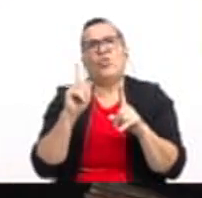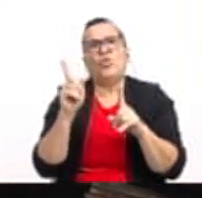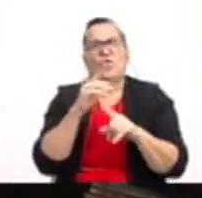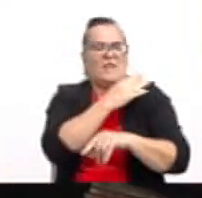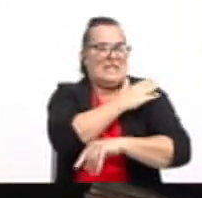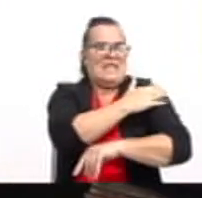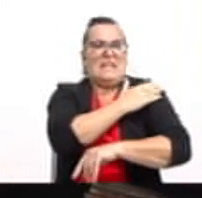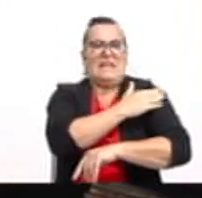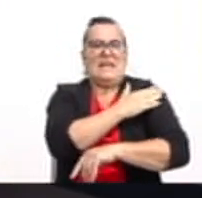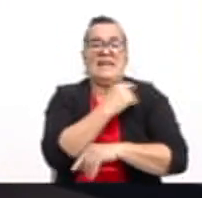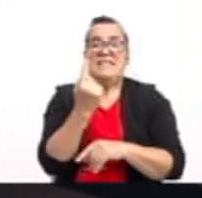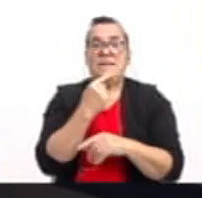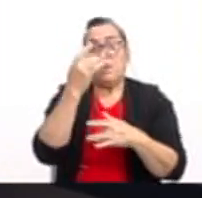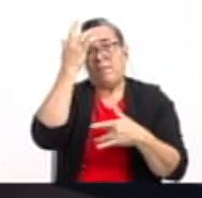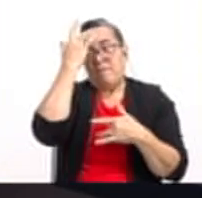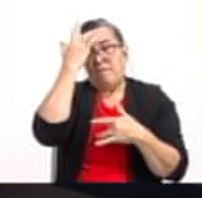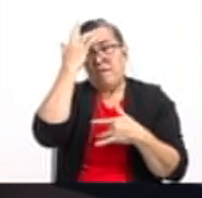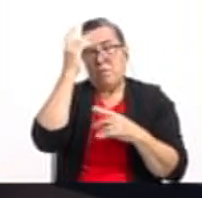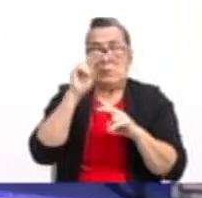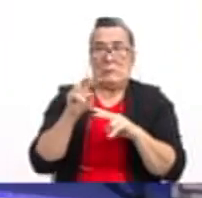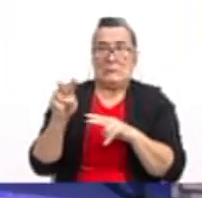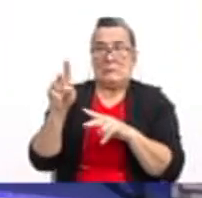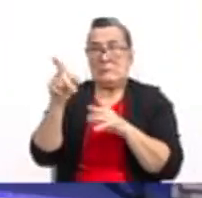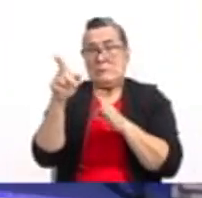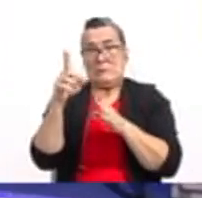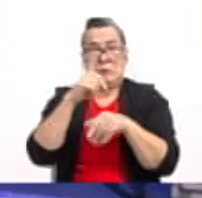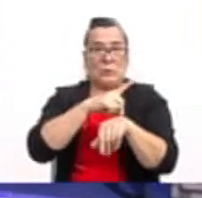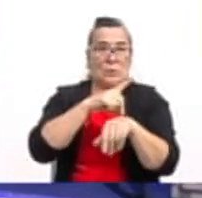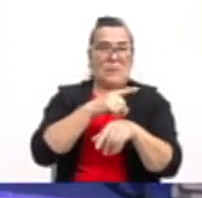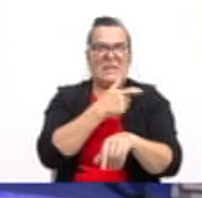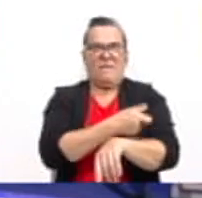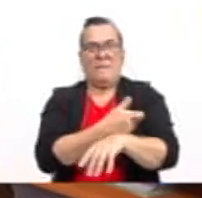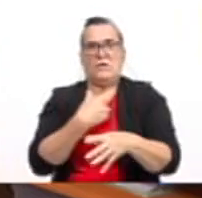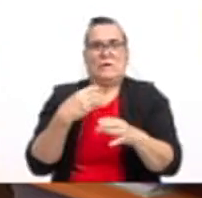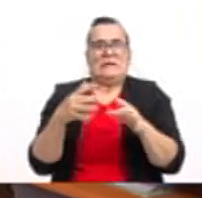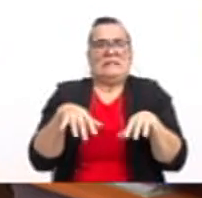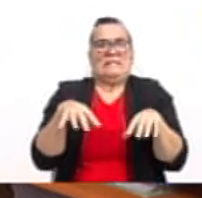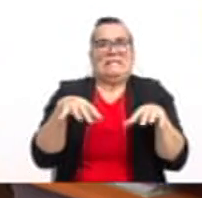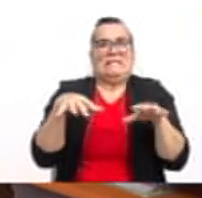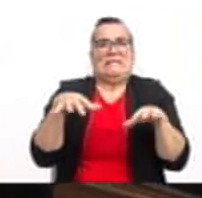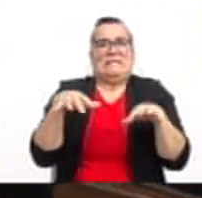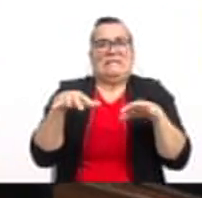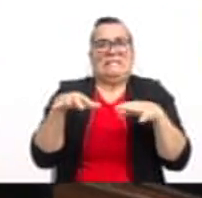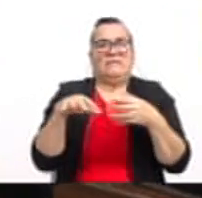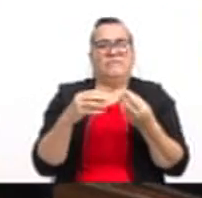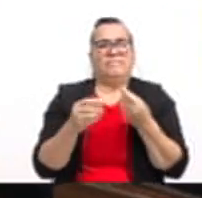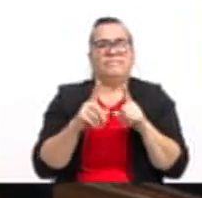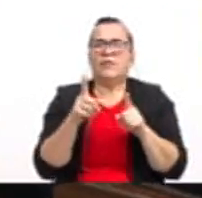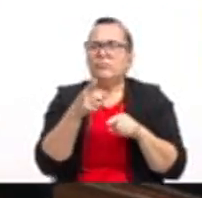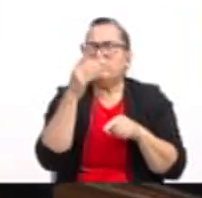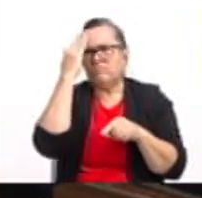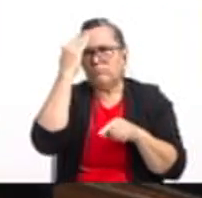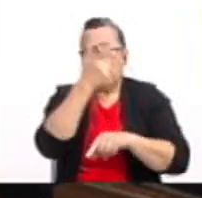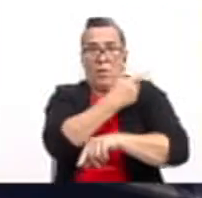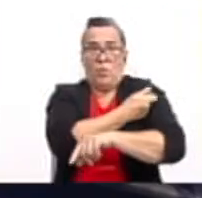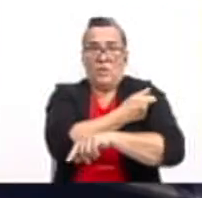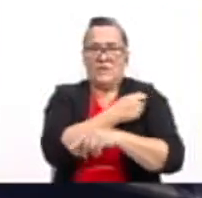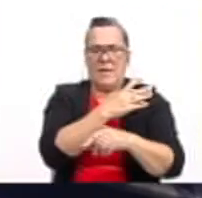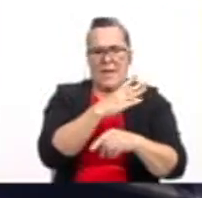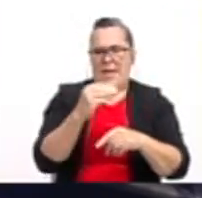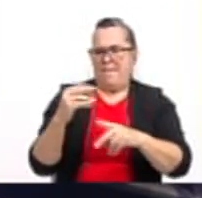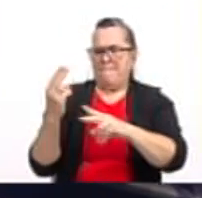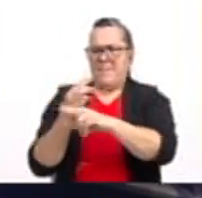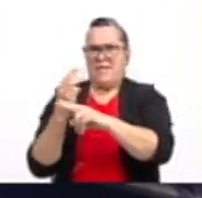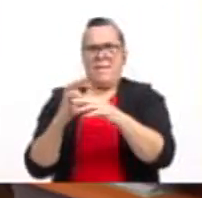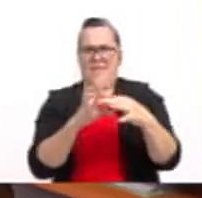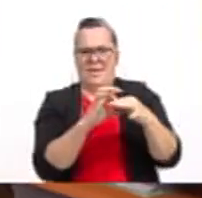el brazo. Y siempre que yo me enfermo y me toca ver a los doctores y a las enfermeras, yo me pongo muy nervioso. Pero ustedes sabían que las vacunas y las matemáticas están